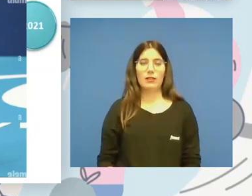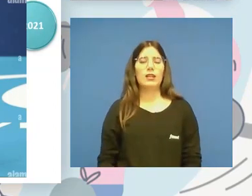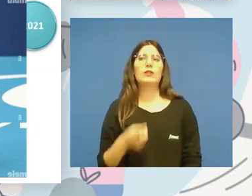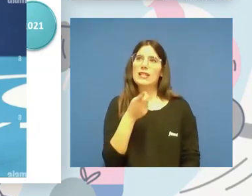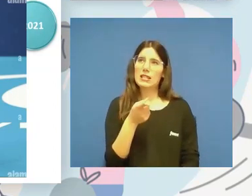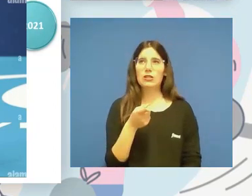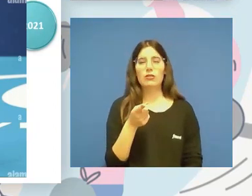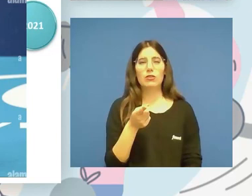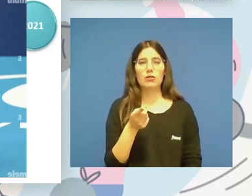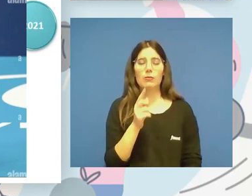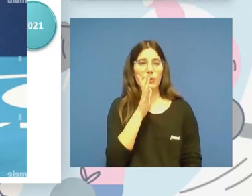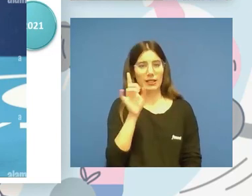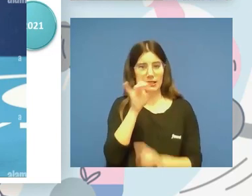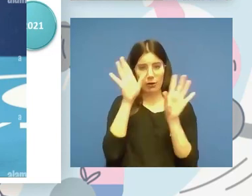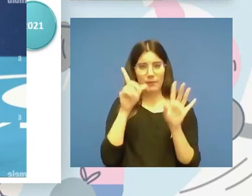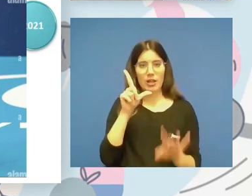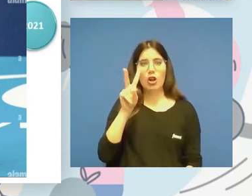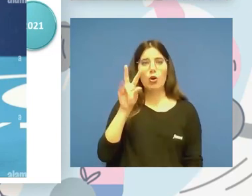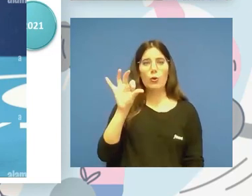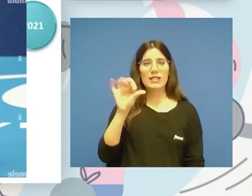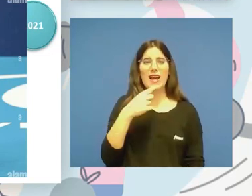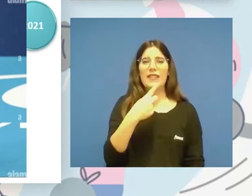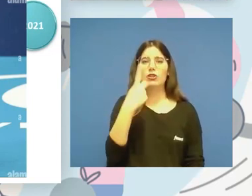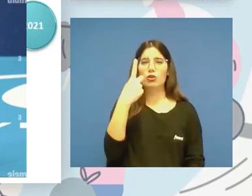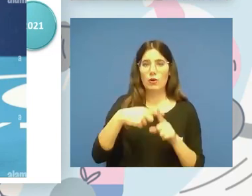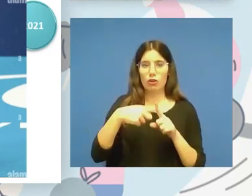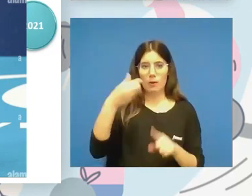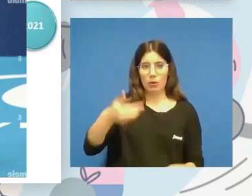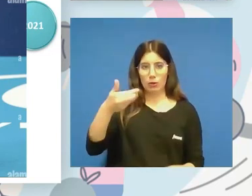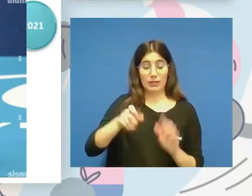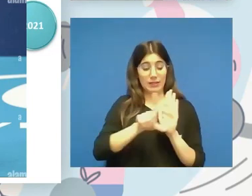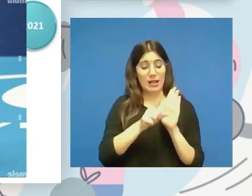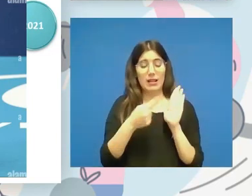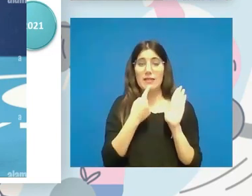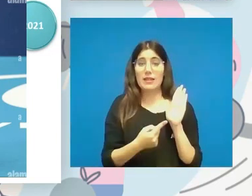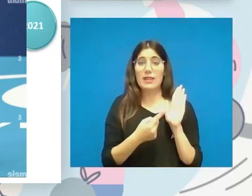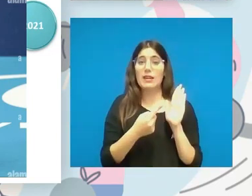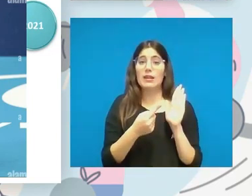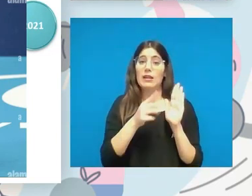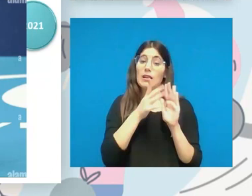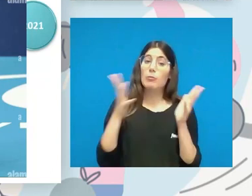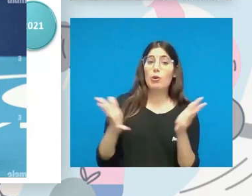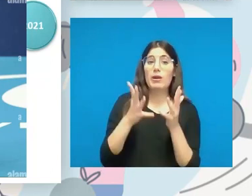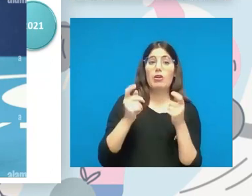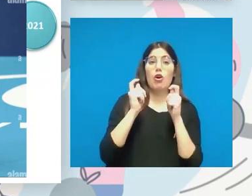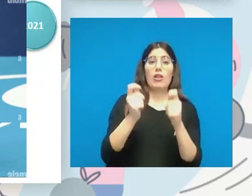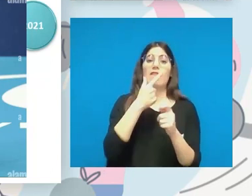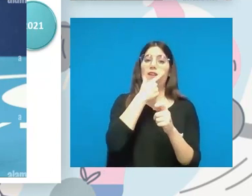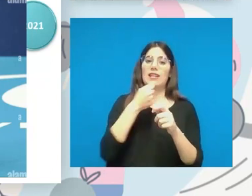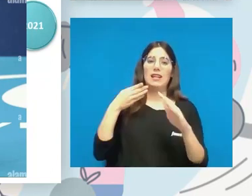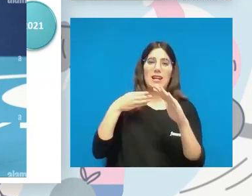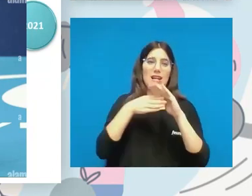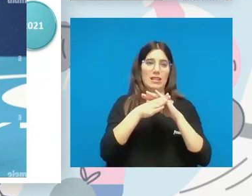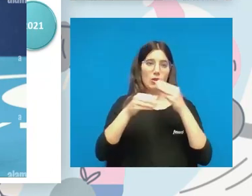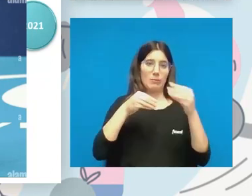esto, porque claro, Luis ha dicho algo muy importante que dice la ley, proveer o facilitar el acceso al material. Cuando